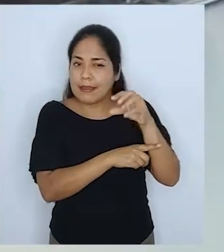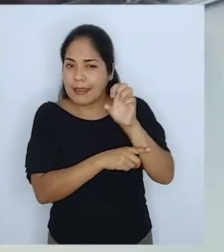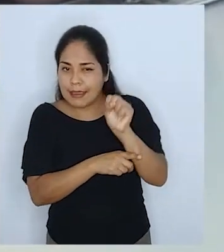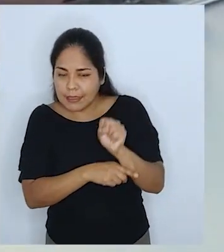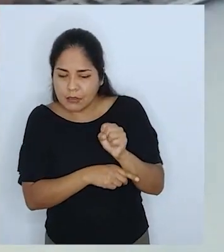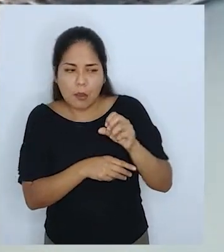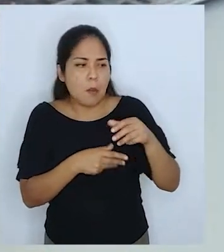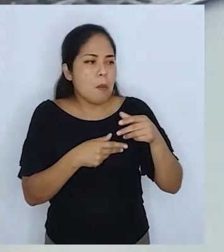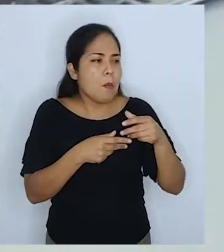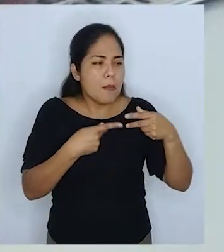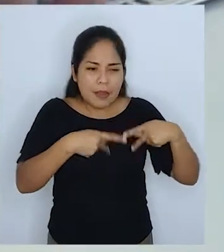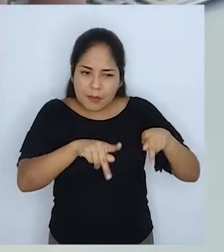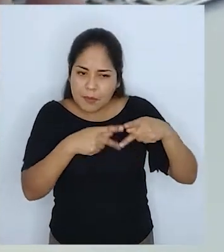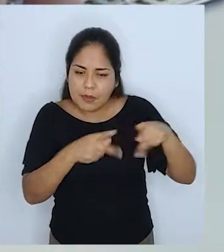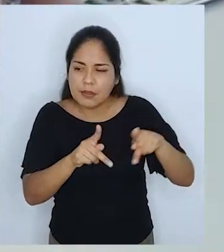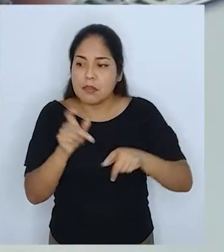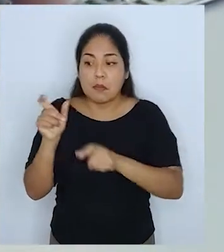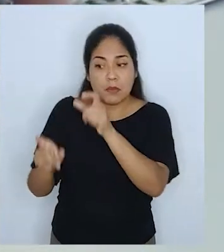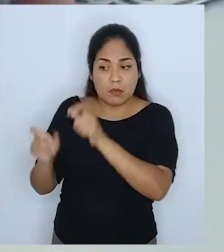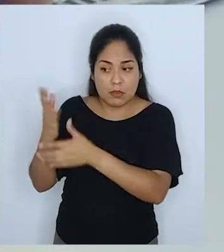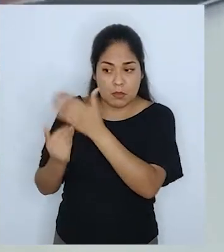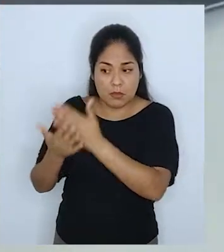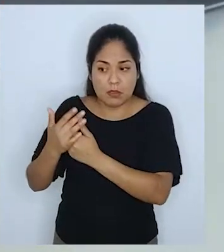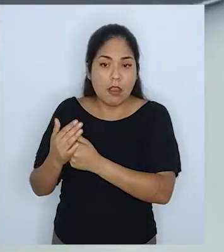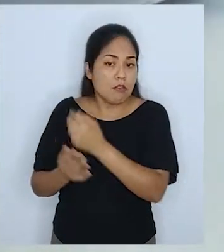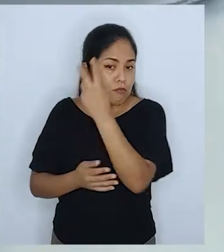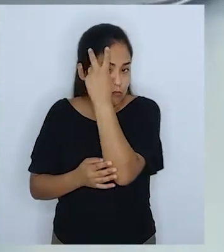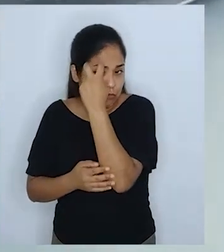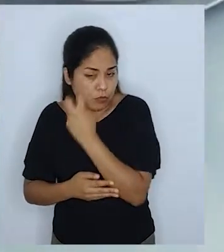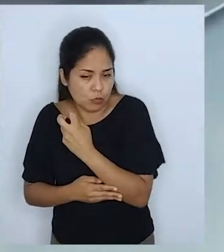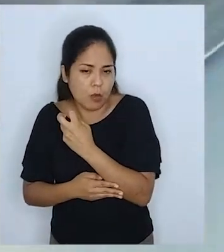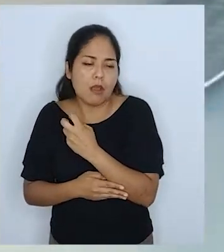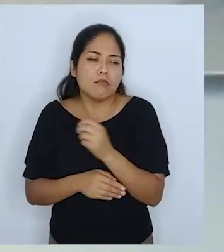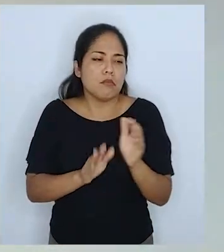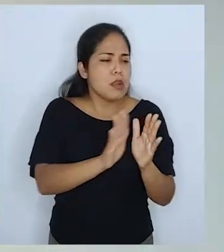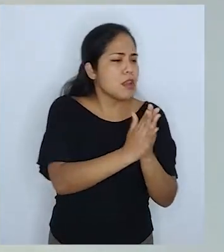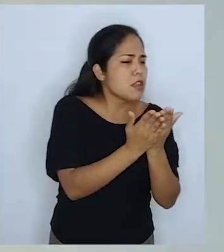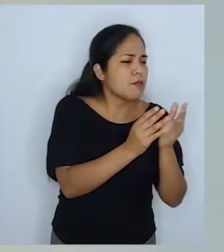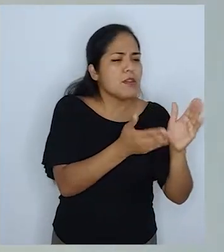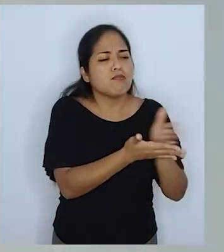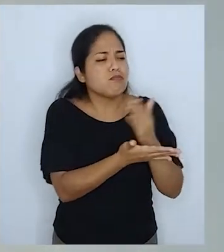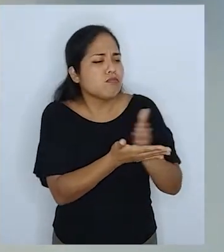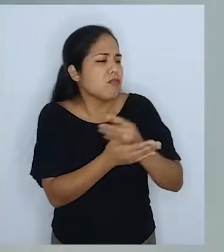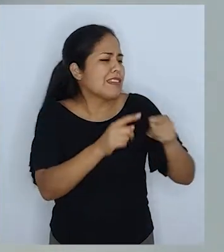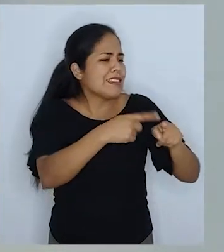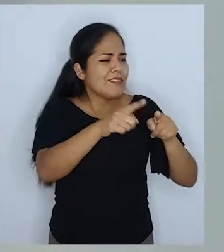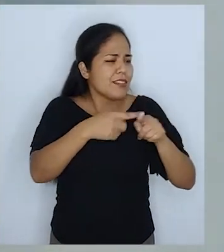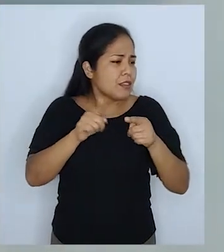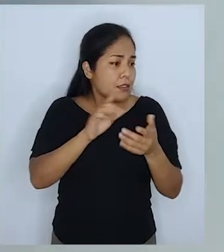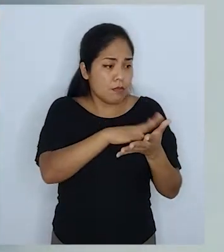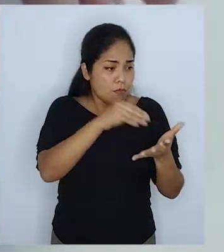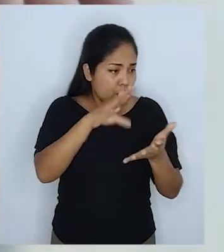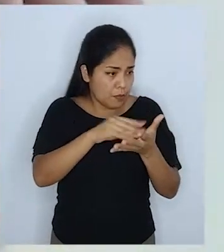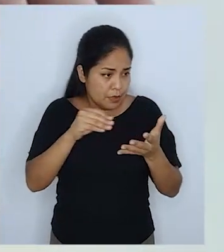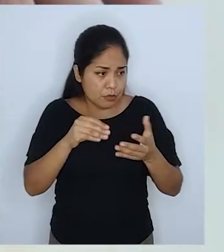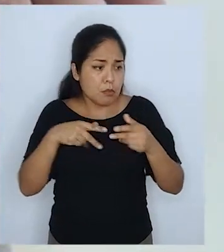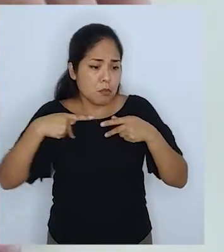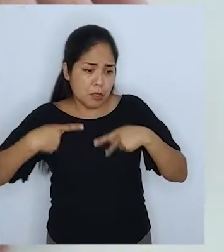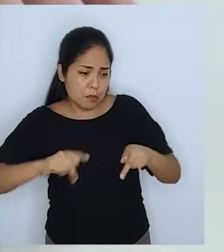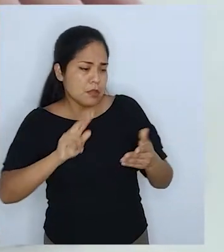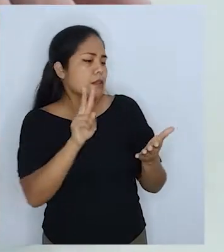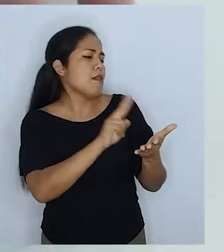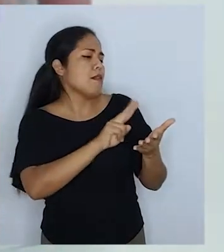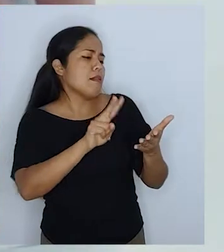facilitar el acceso de personas con discapacidad visual al uso de libros, revistas y otros materiales impresos para su lectura,